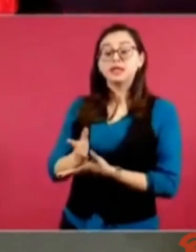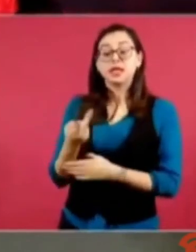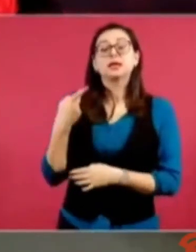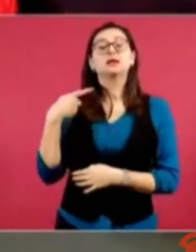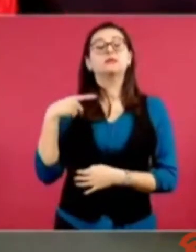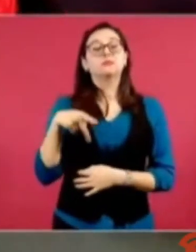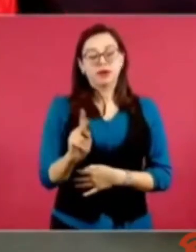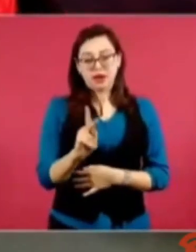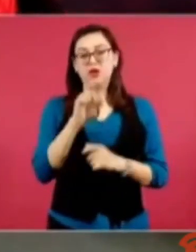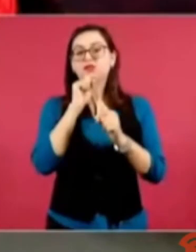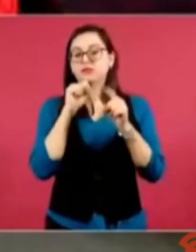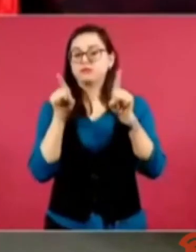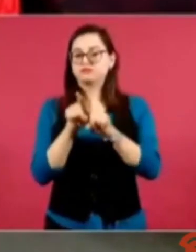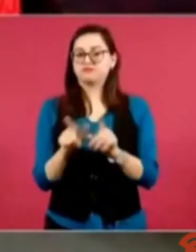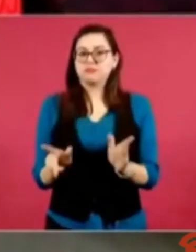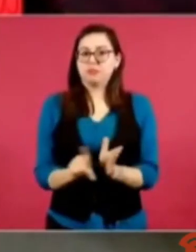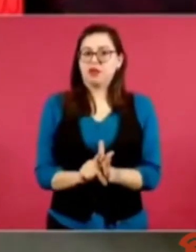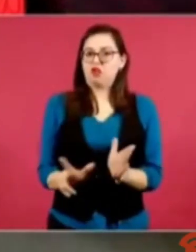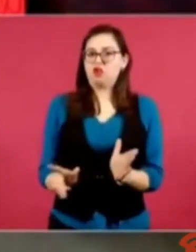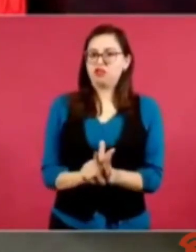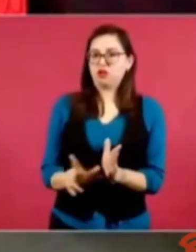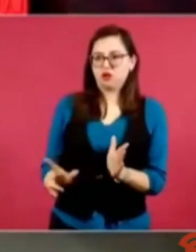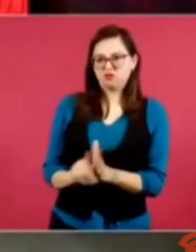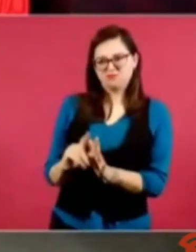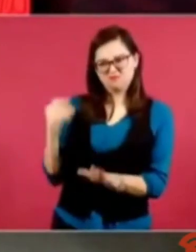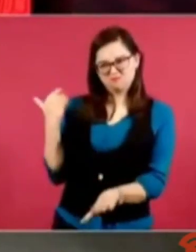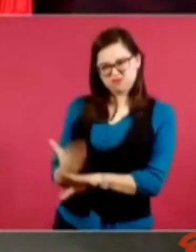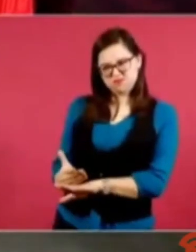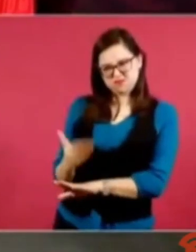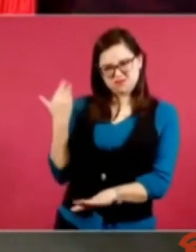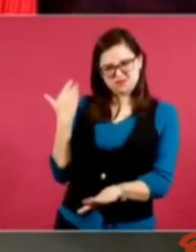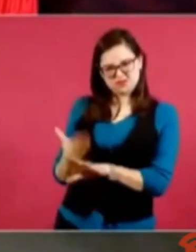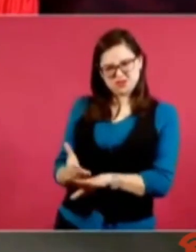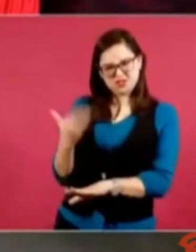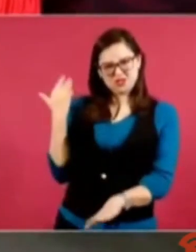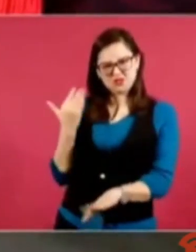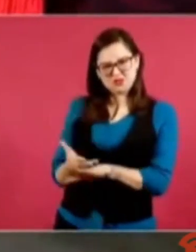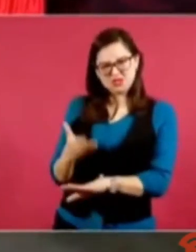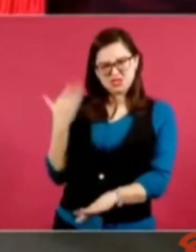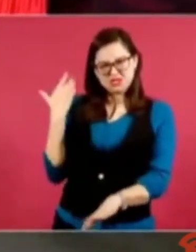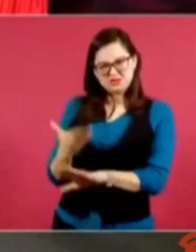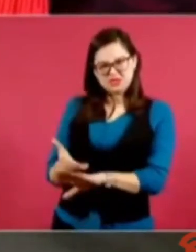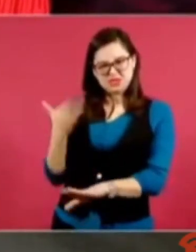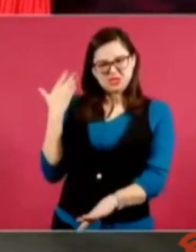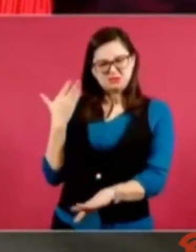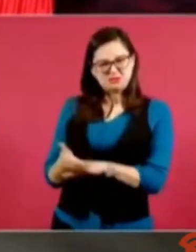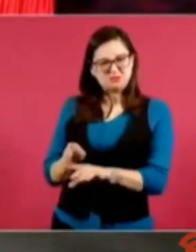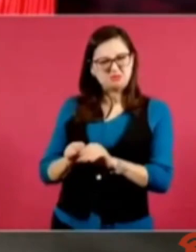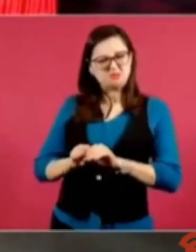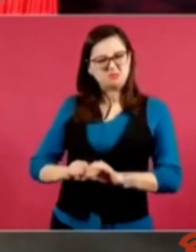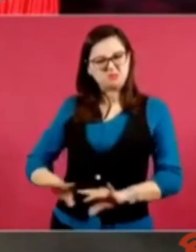del apóstol de nuestra democracia porque utilizaron a los medios